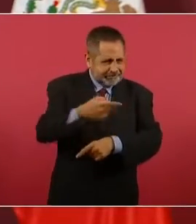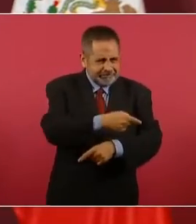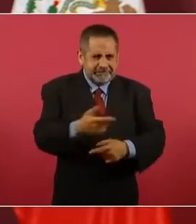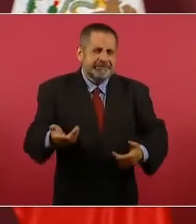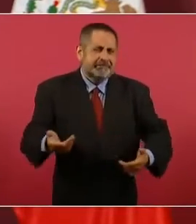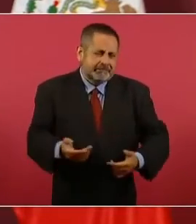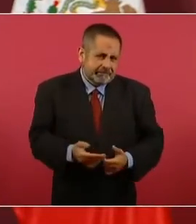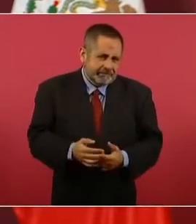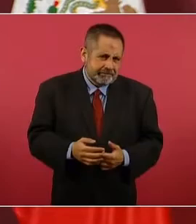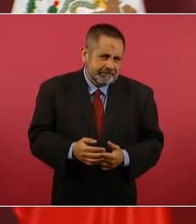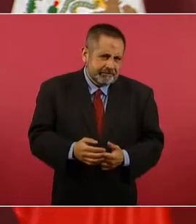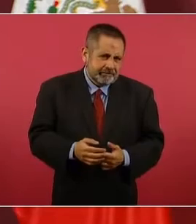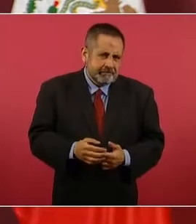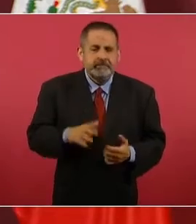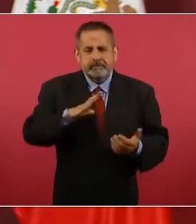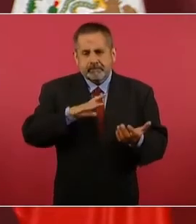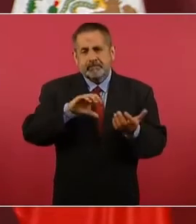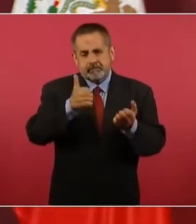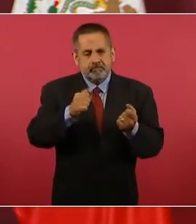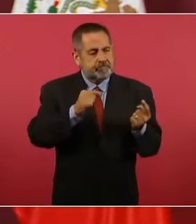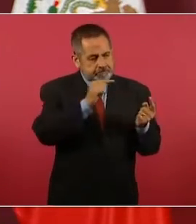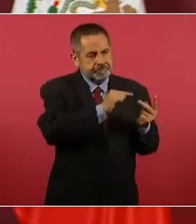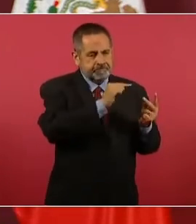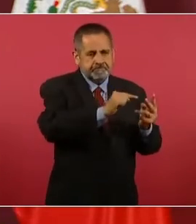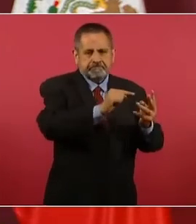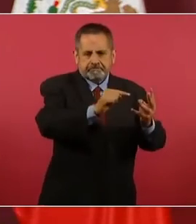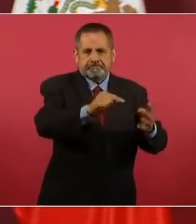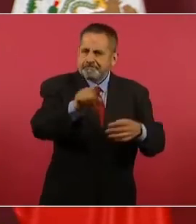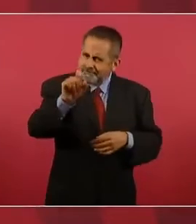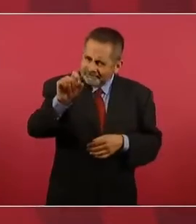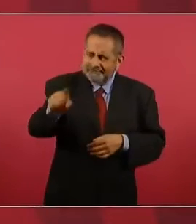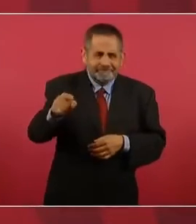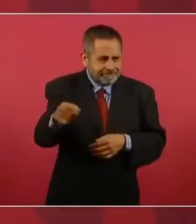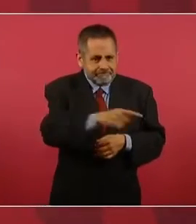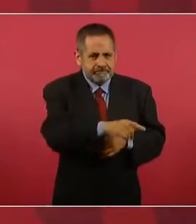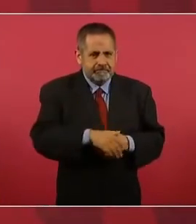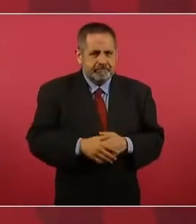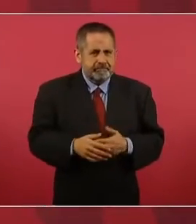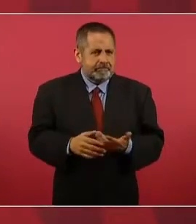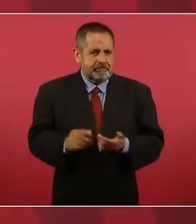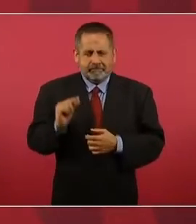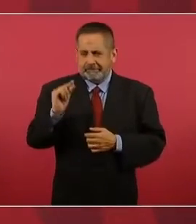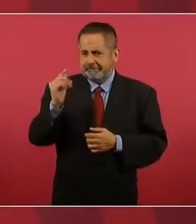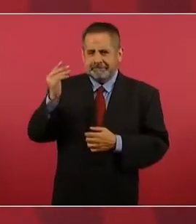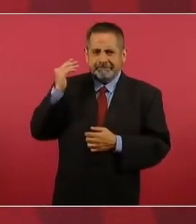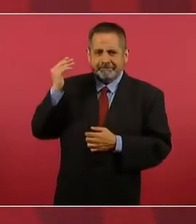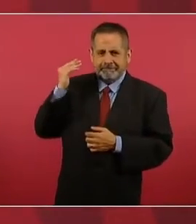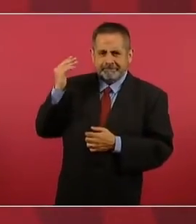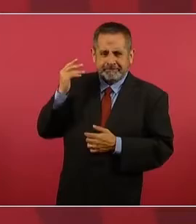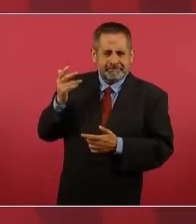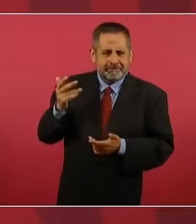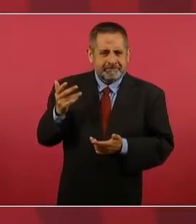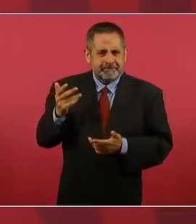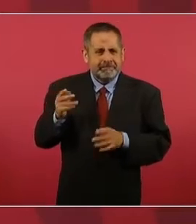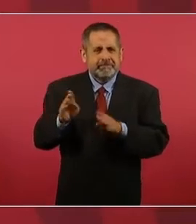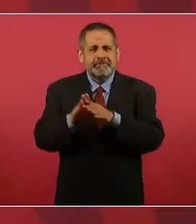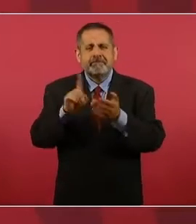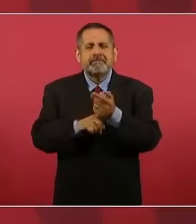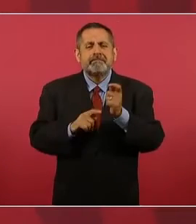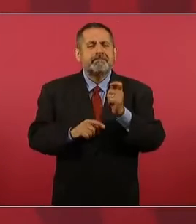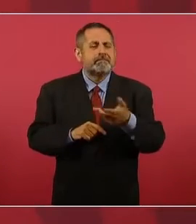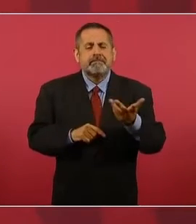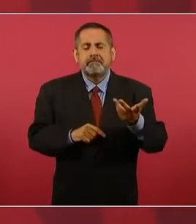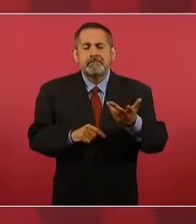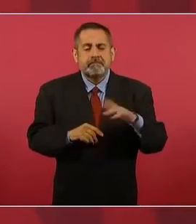Y otros casos. Hace unos días se detuvo a una